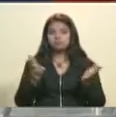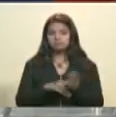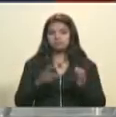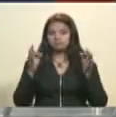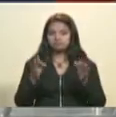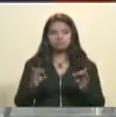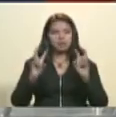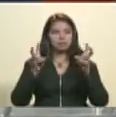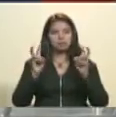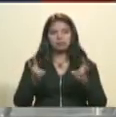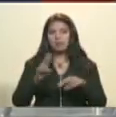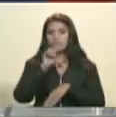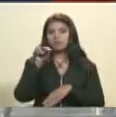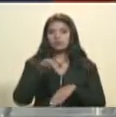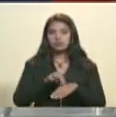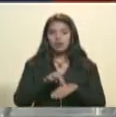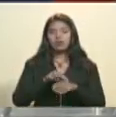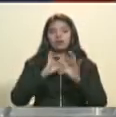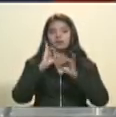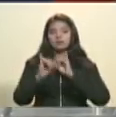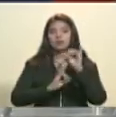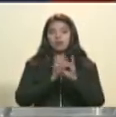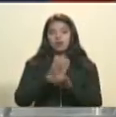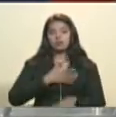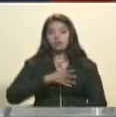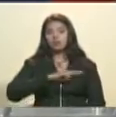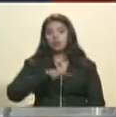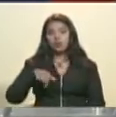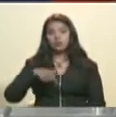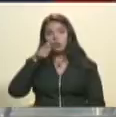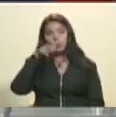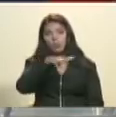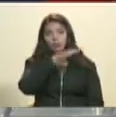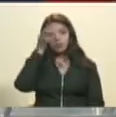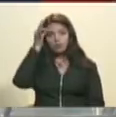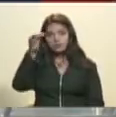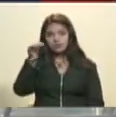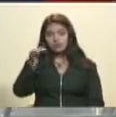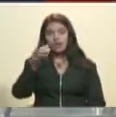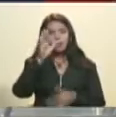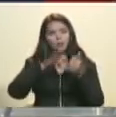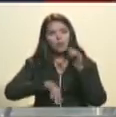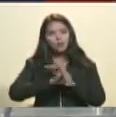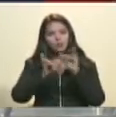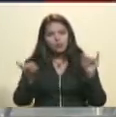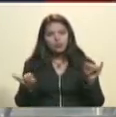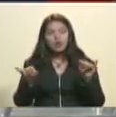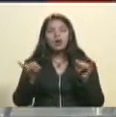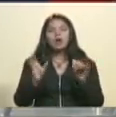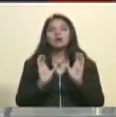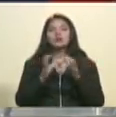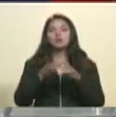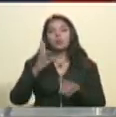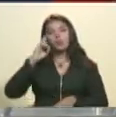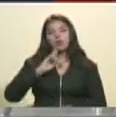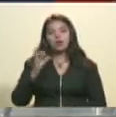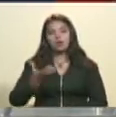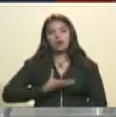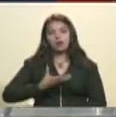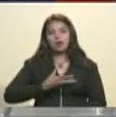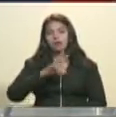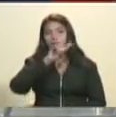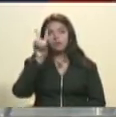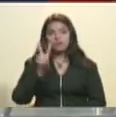de los grandes temas nacionales que nuestro pueblo exige. Finalmente, la Asociación Bolivariana de Alcaldes de